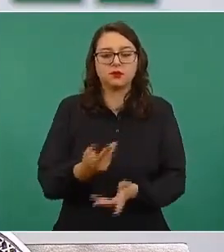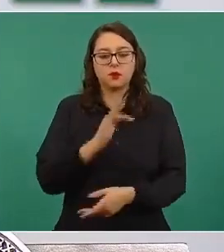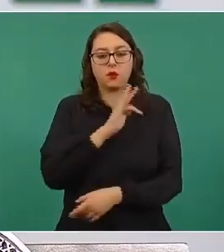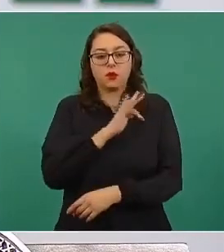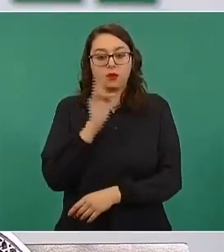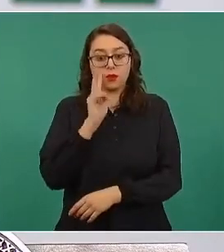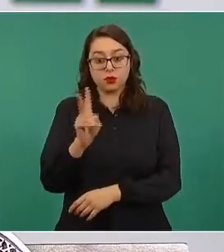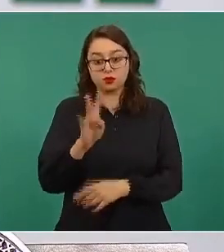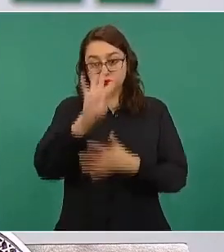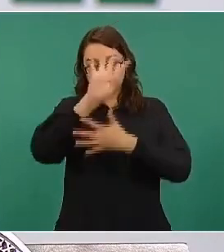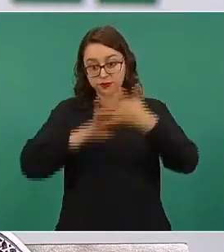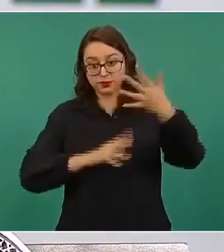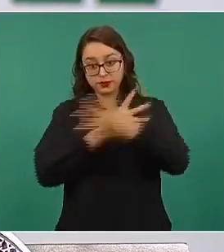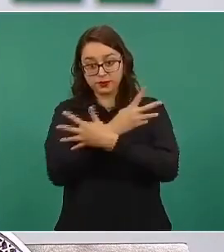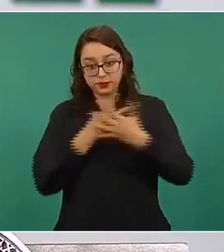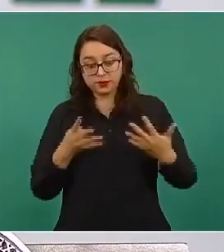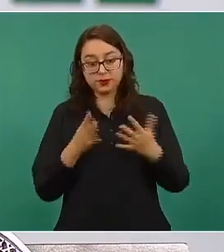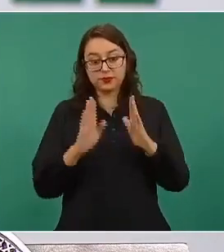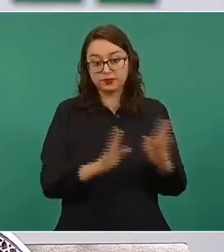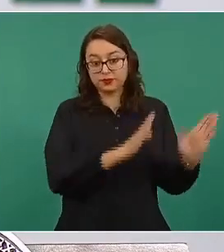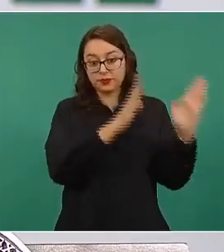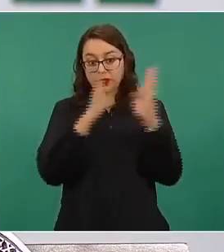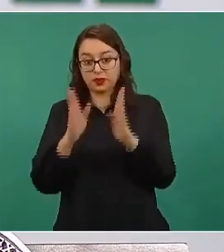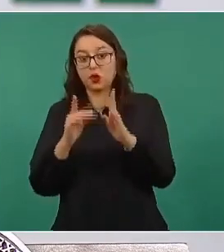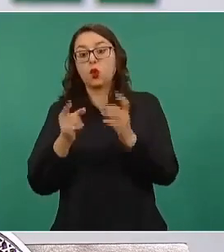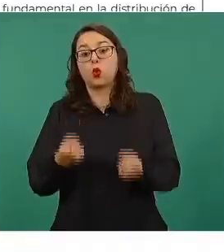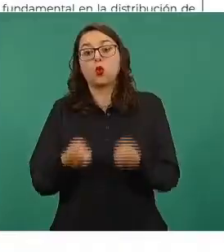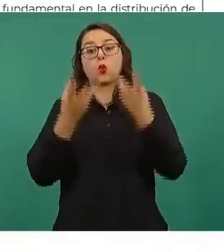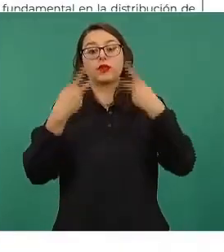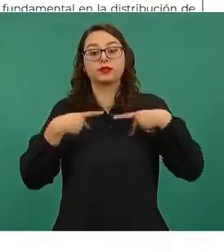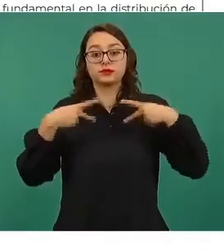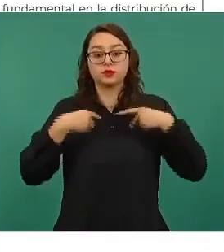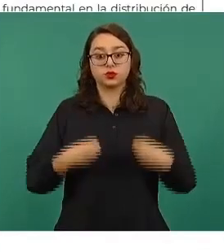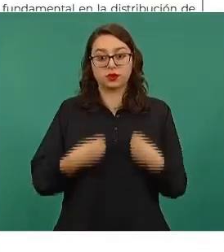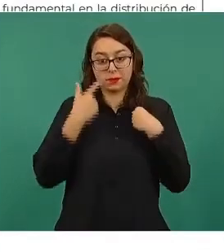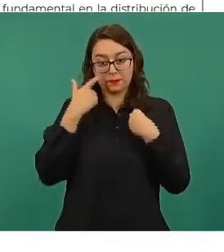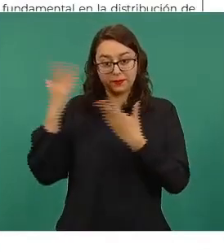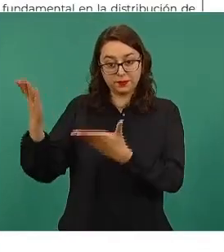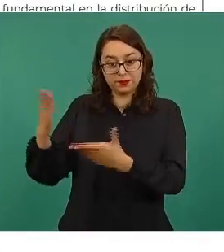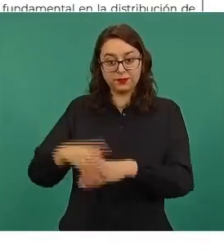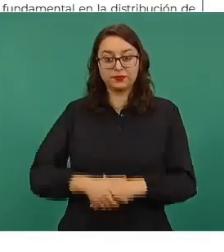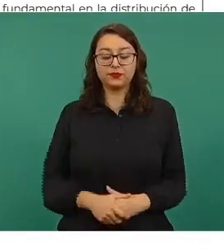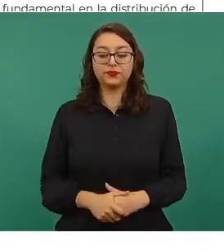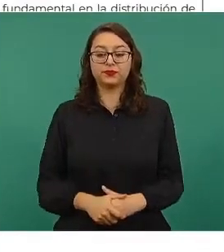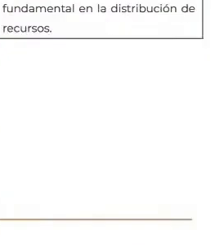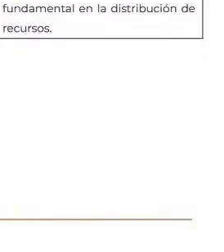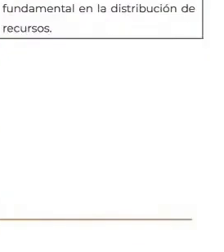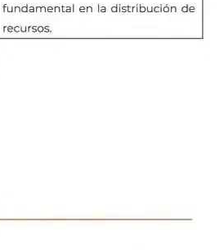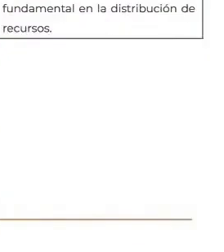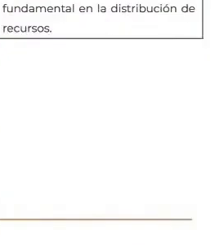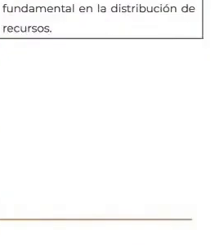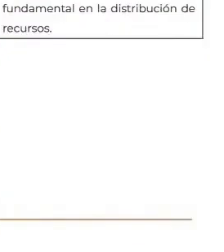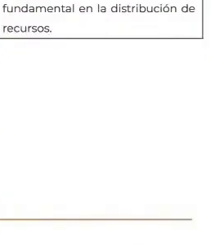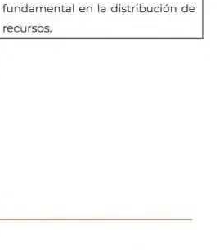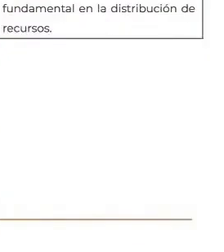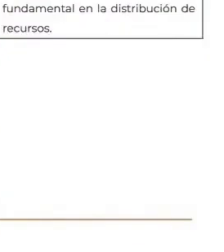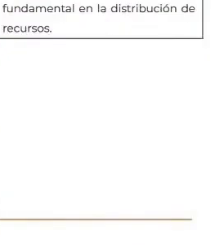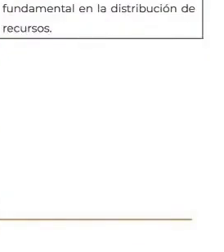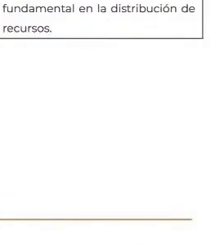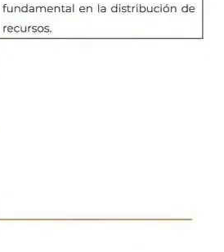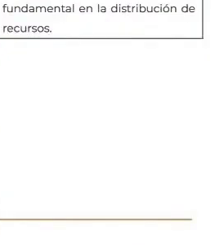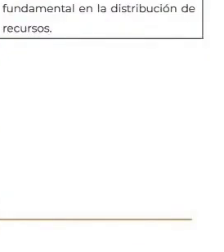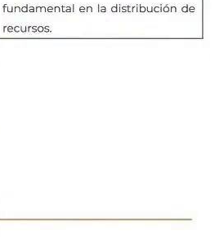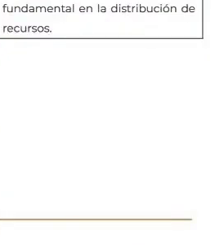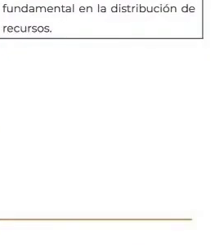cuadro, se observa los datos de la población que había al cuarto trimestre de 2020. Y en la